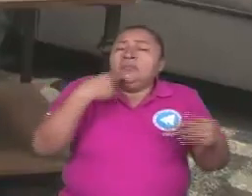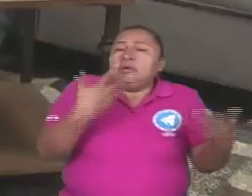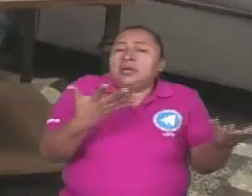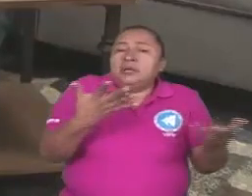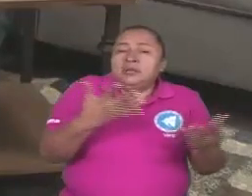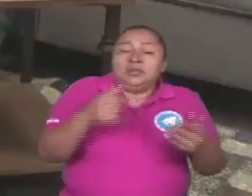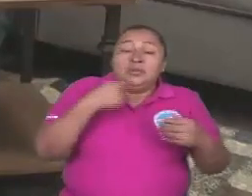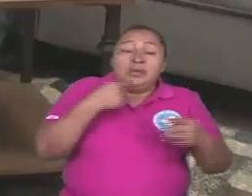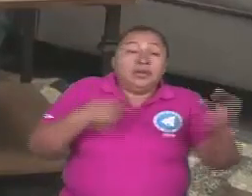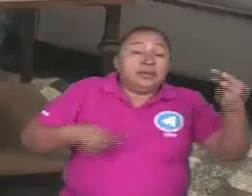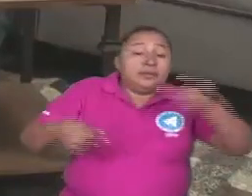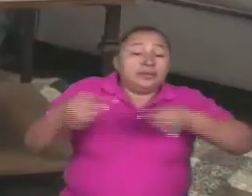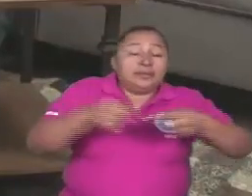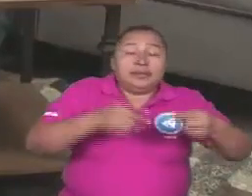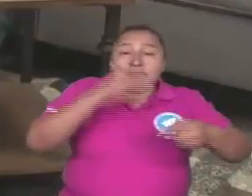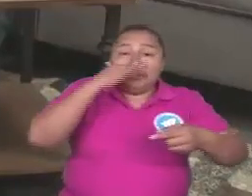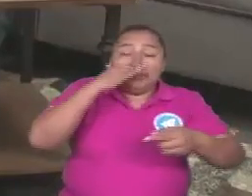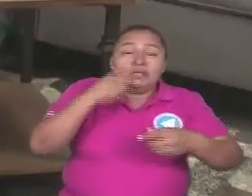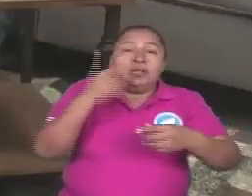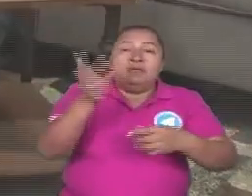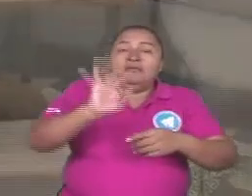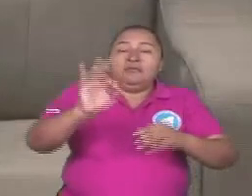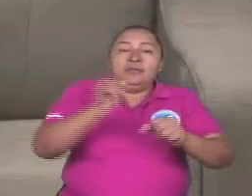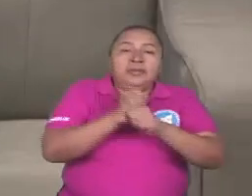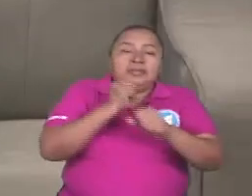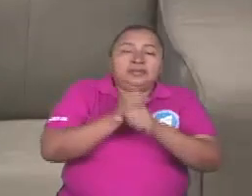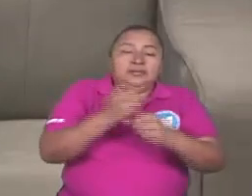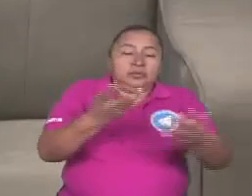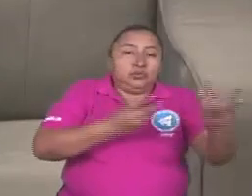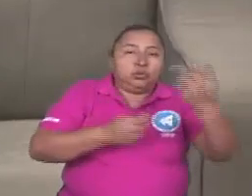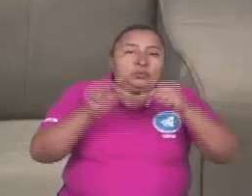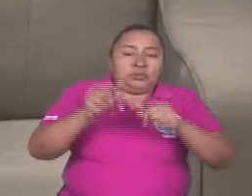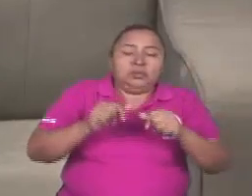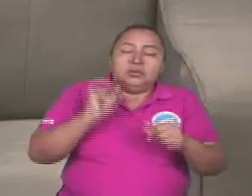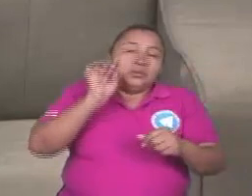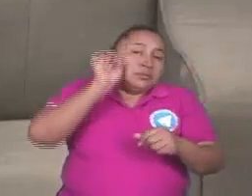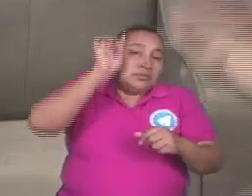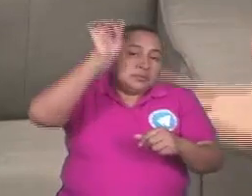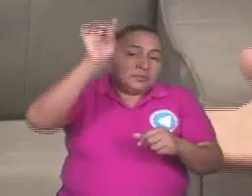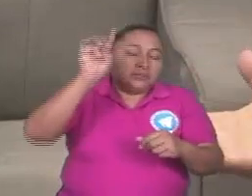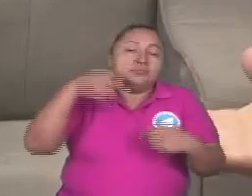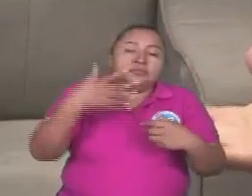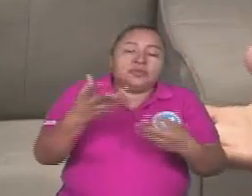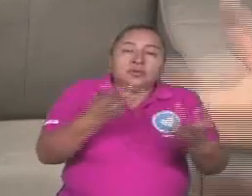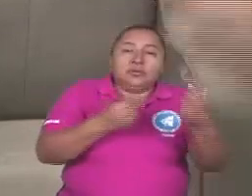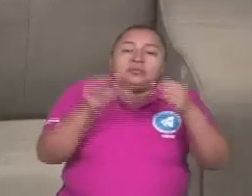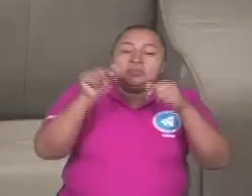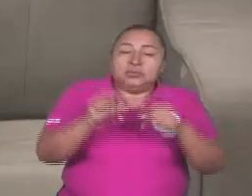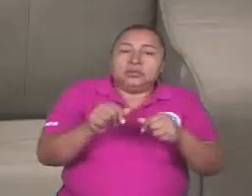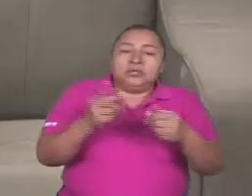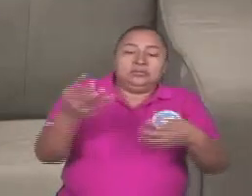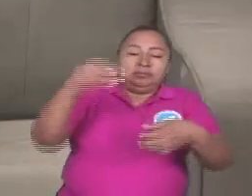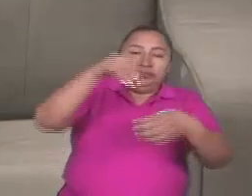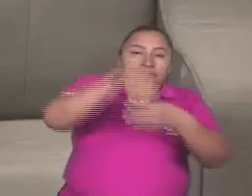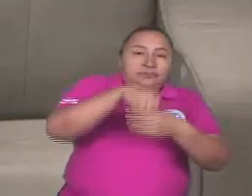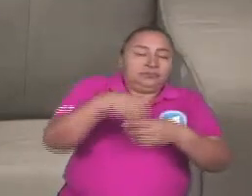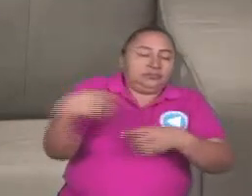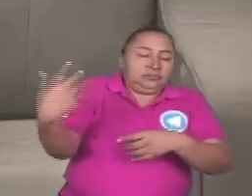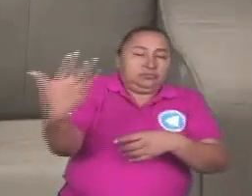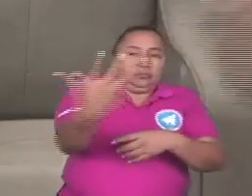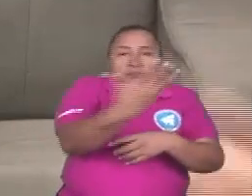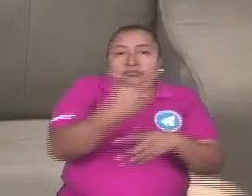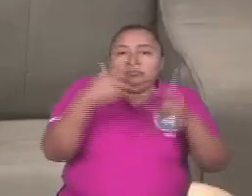Por la estrategia de la revolución y el modelo económico, de desarrollo económico, de incorporación de todo.